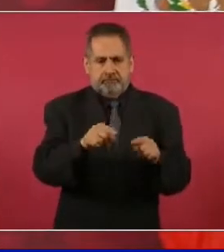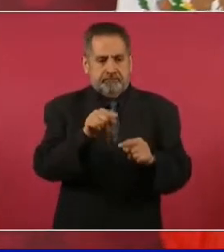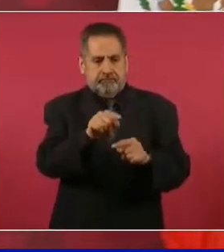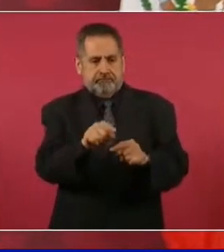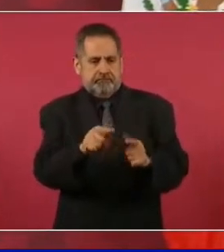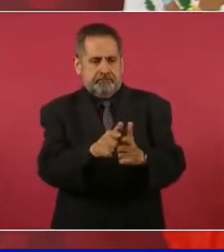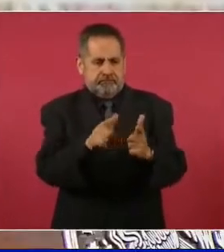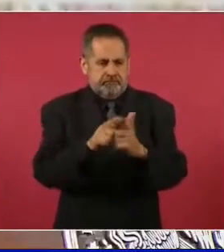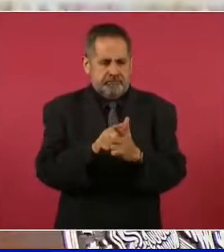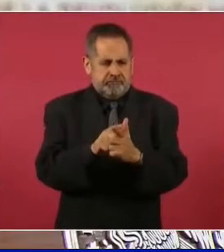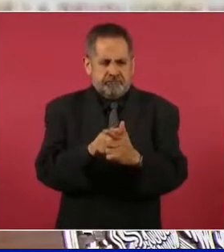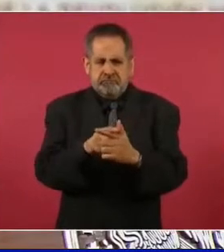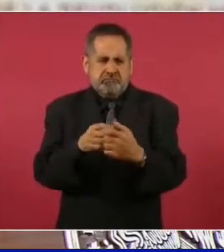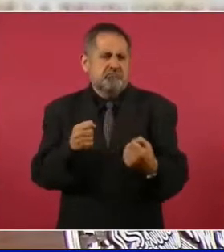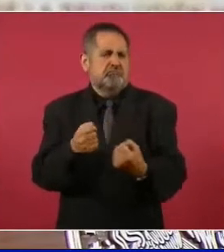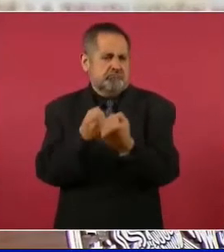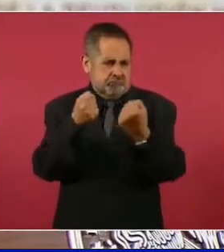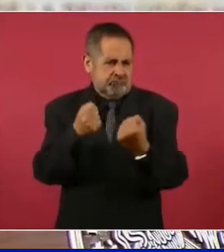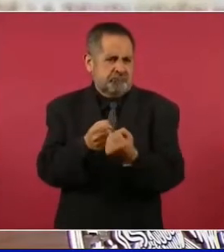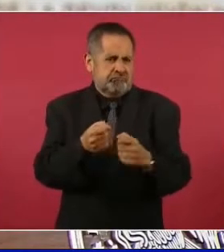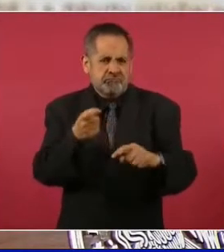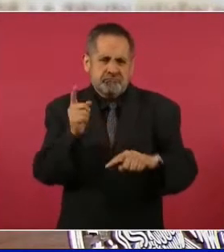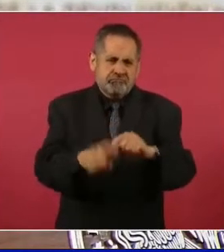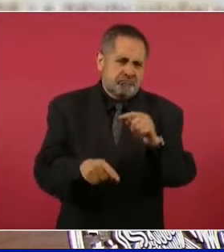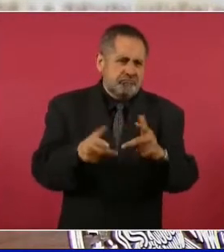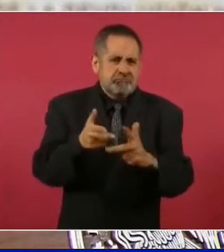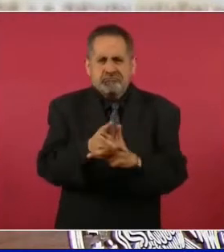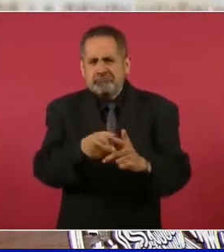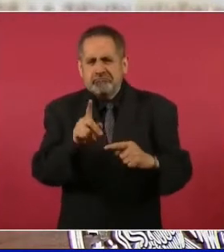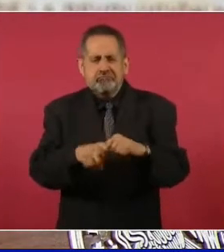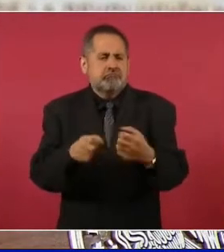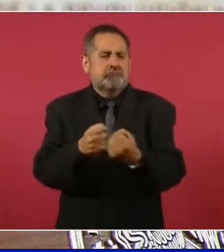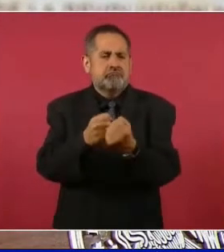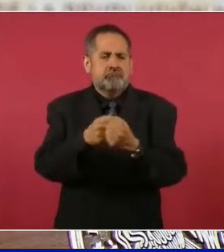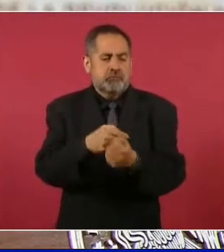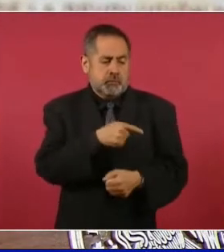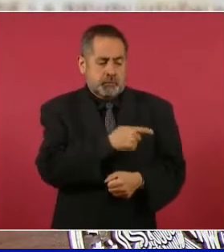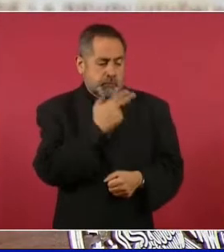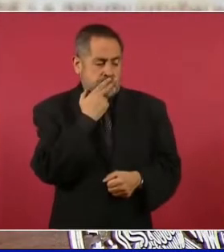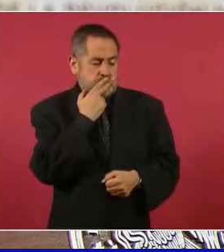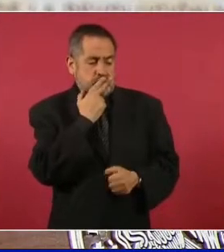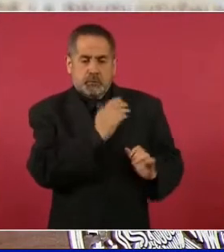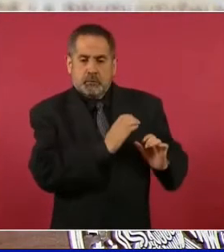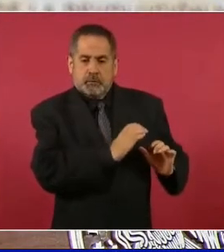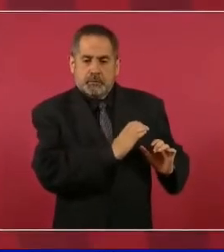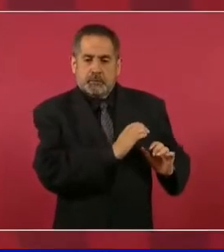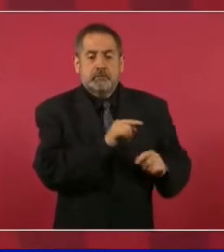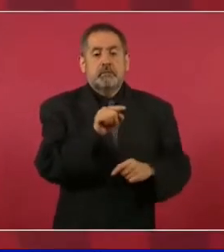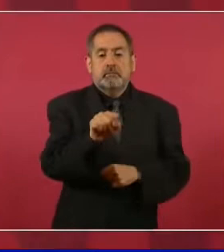práctica bastante usual